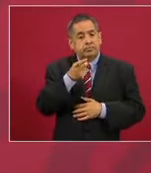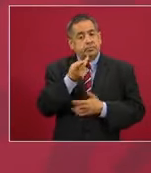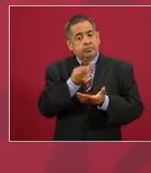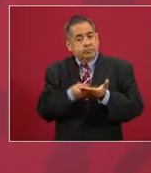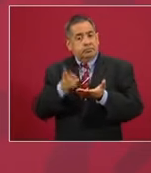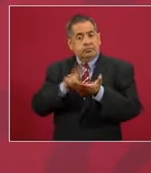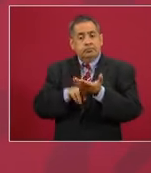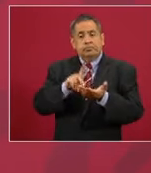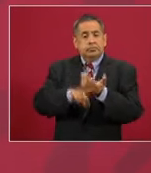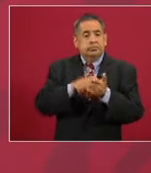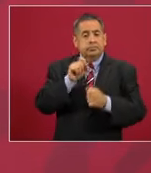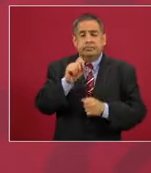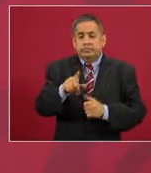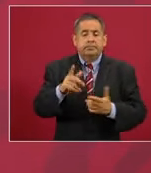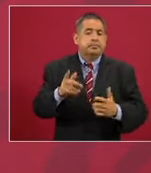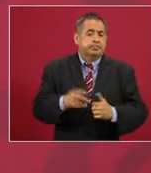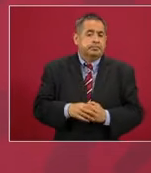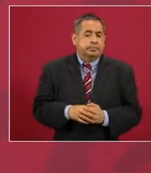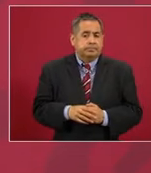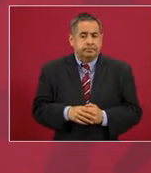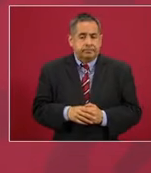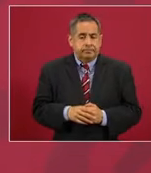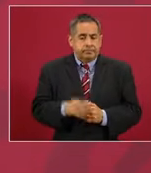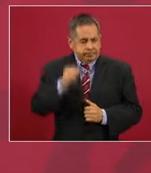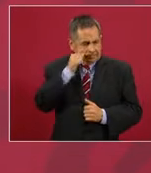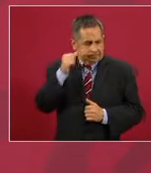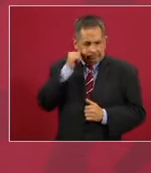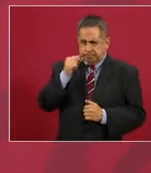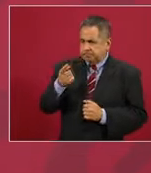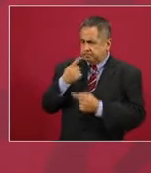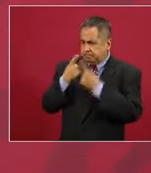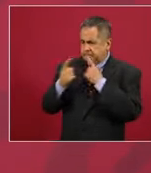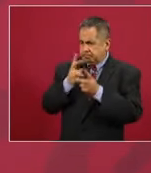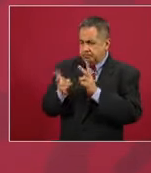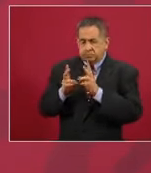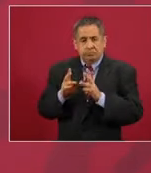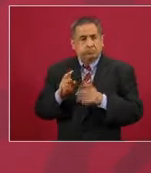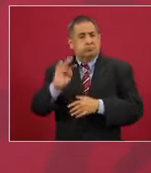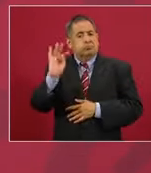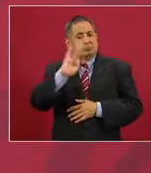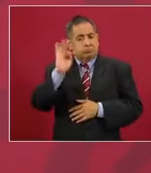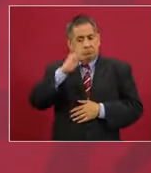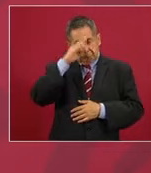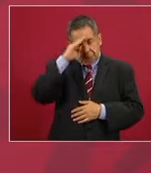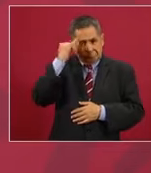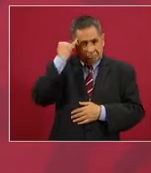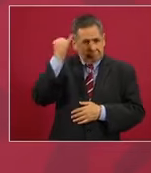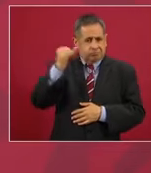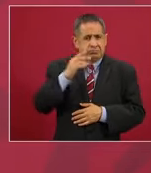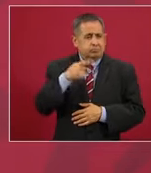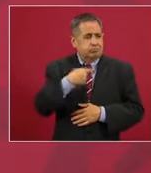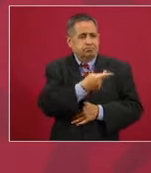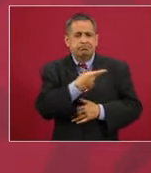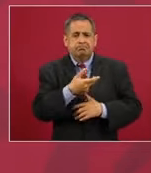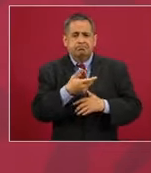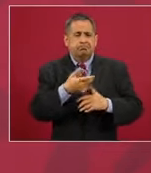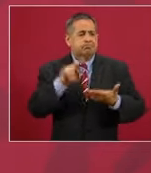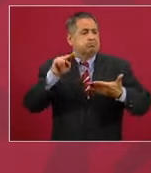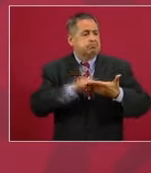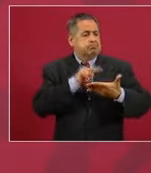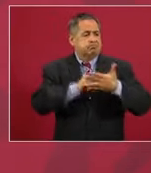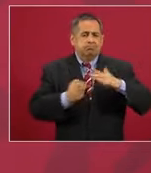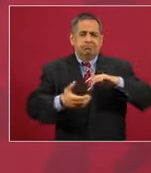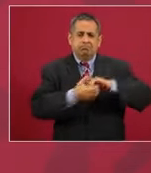ayer hablamos de no descartar que el convenio que tenemos con hospitales